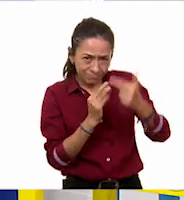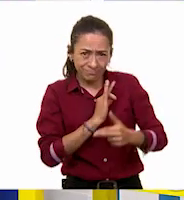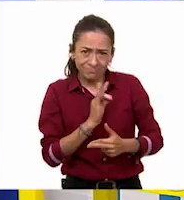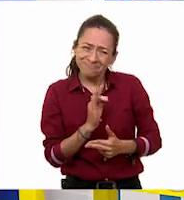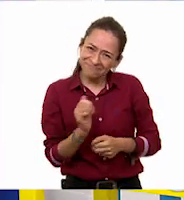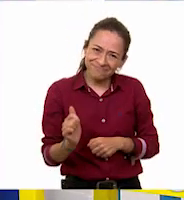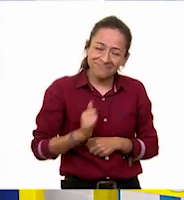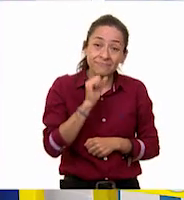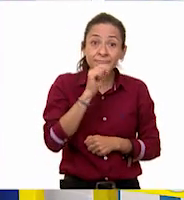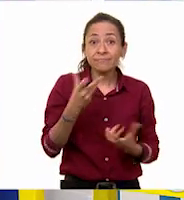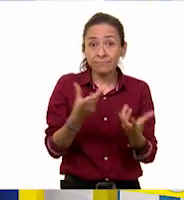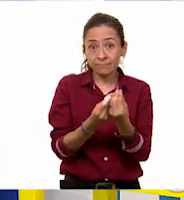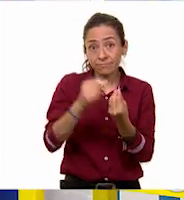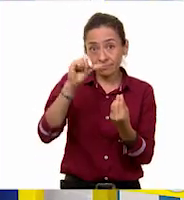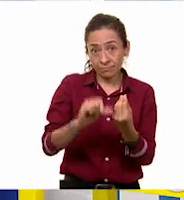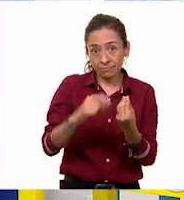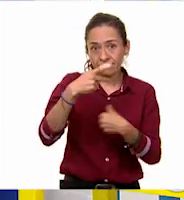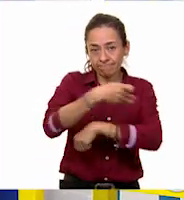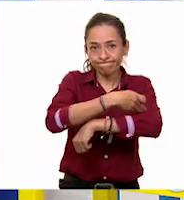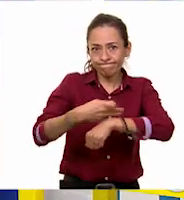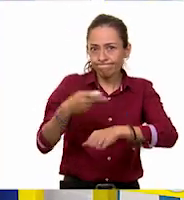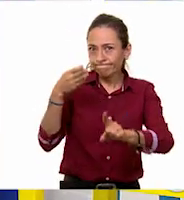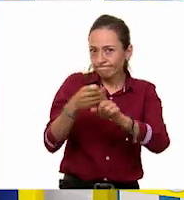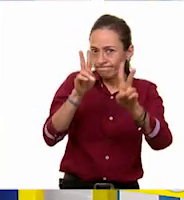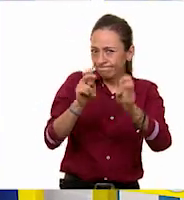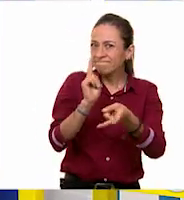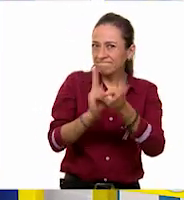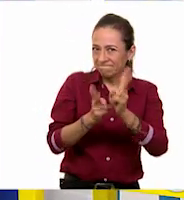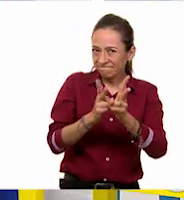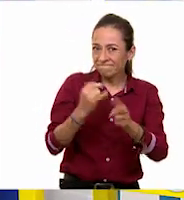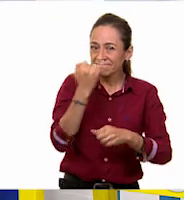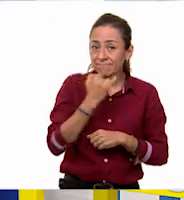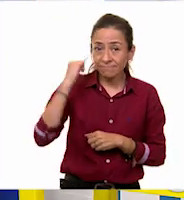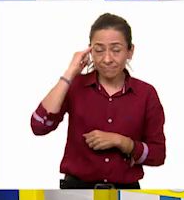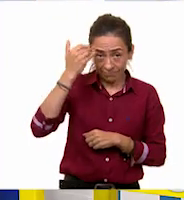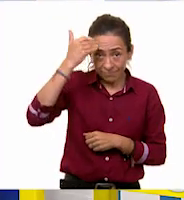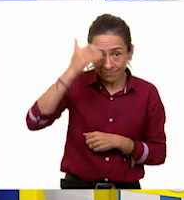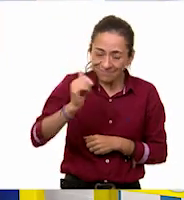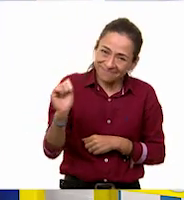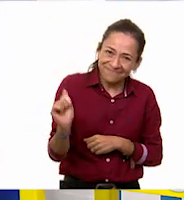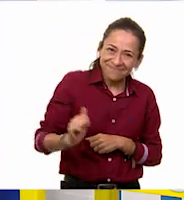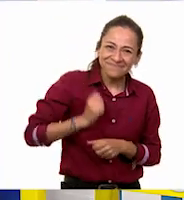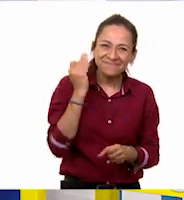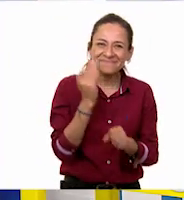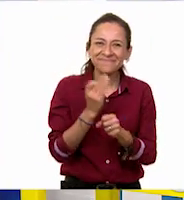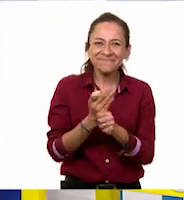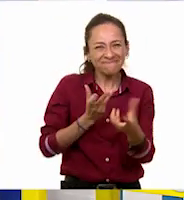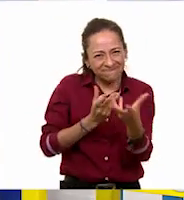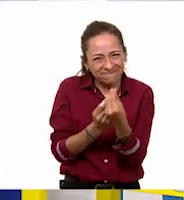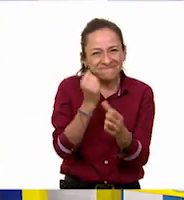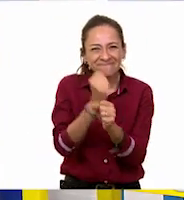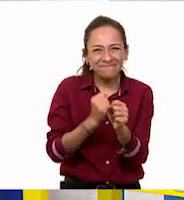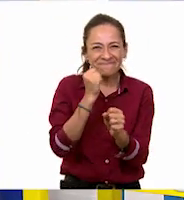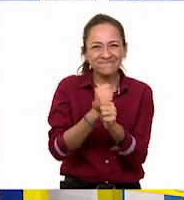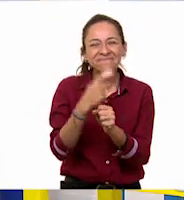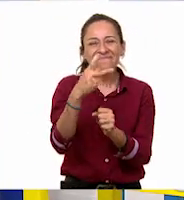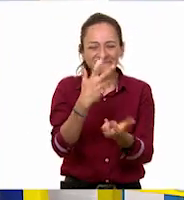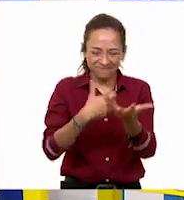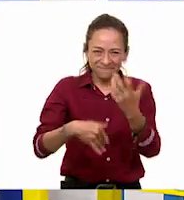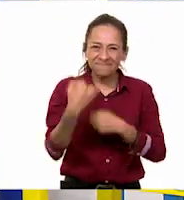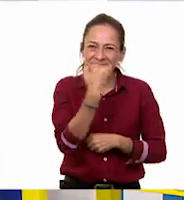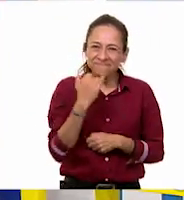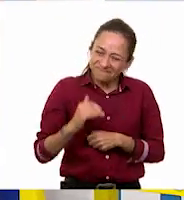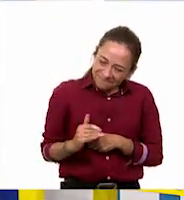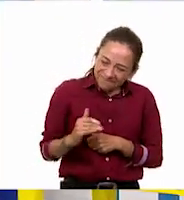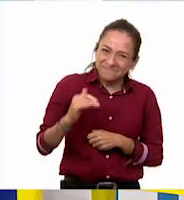si tienes la fortuna de hablar una lengua indígena, aprovecha también este momento para practicarla y platica con tu familia en tu lengua materna. Por hoy hemos terminado